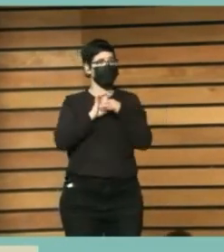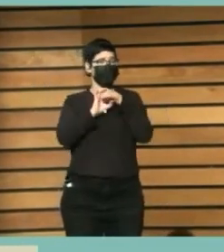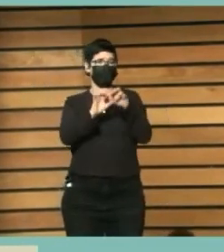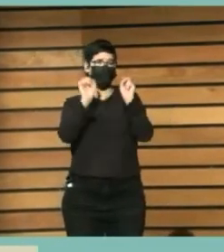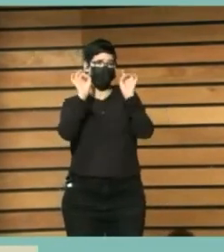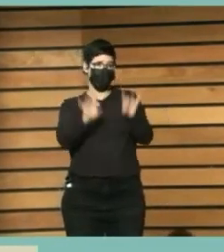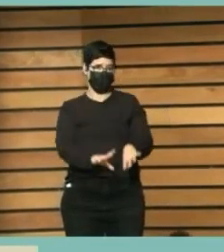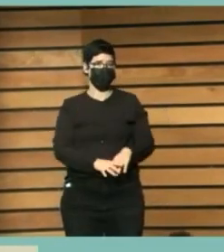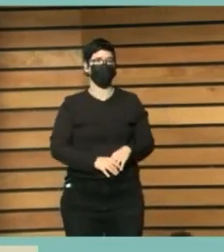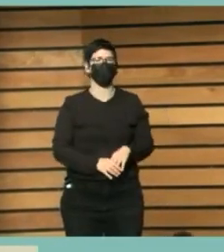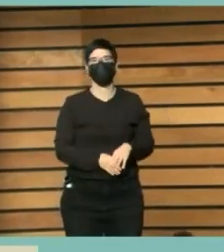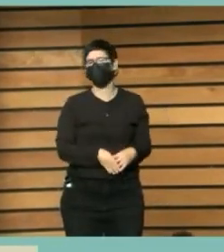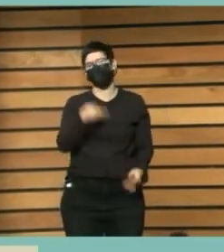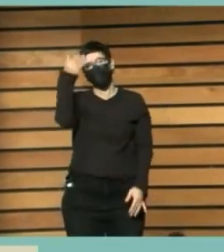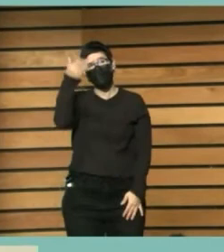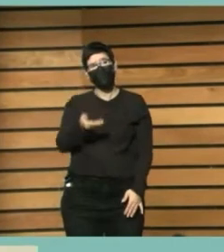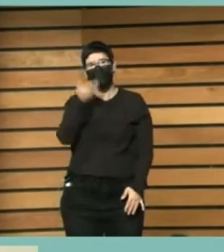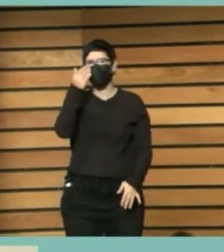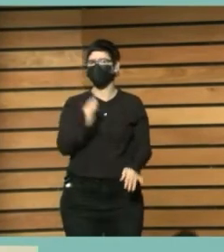cualidad Y cuidarla